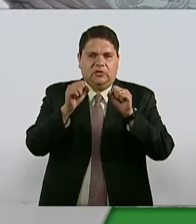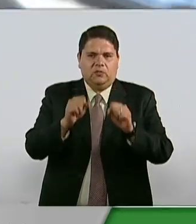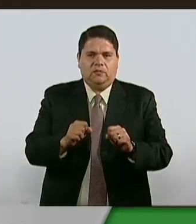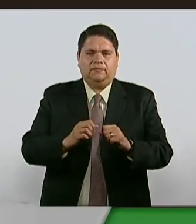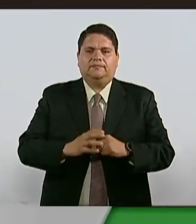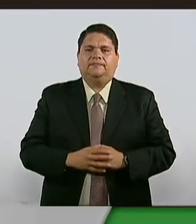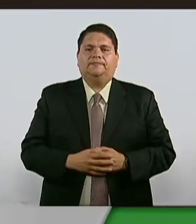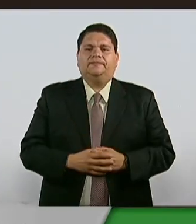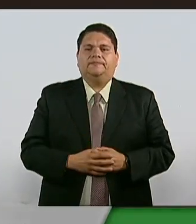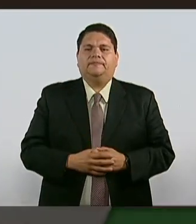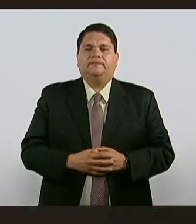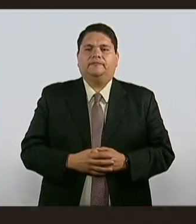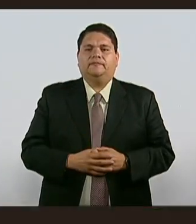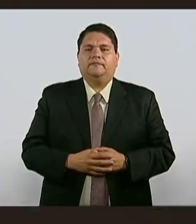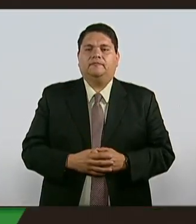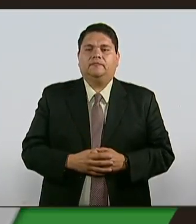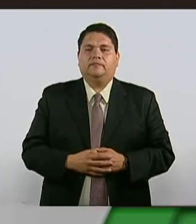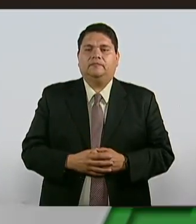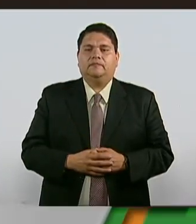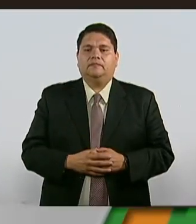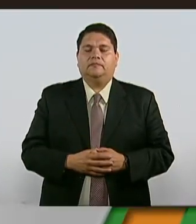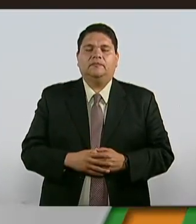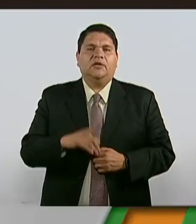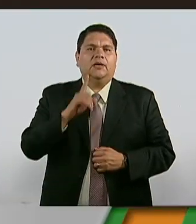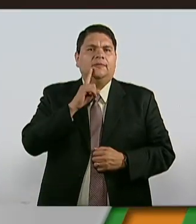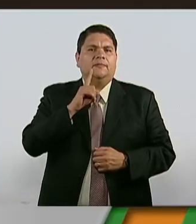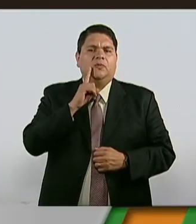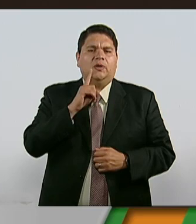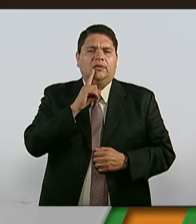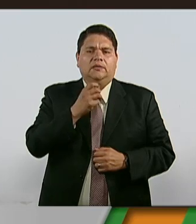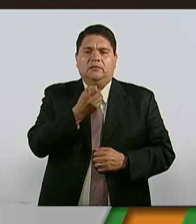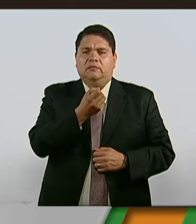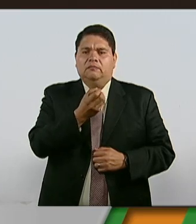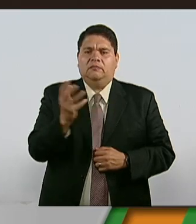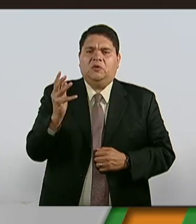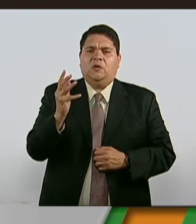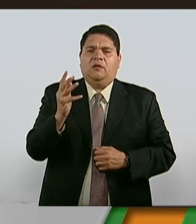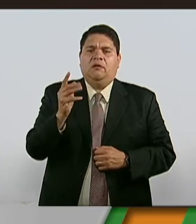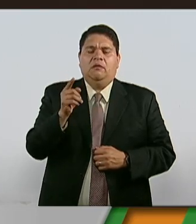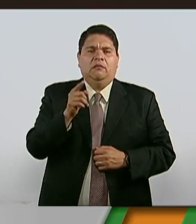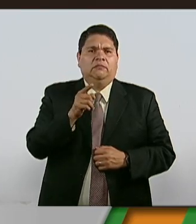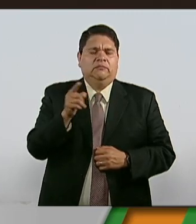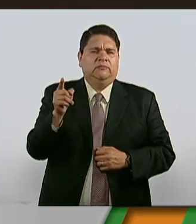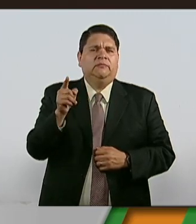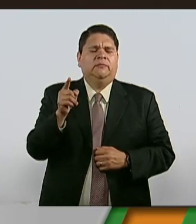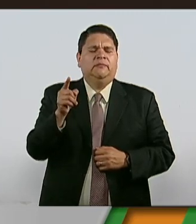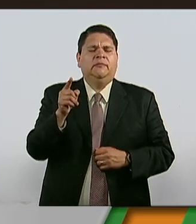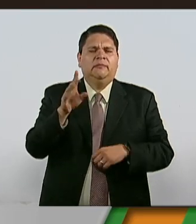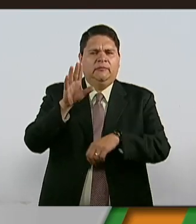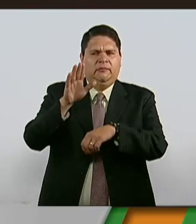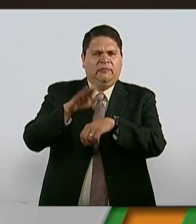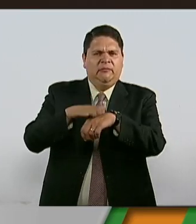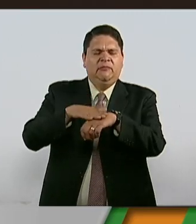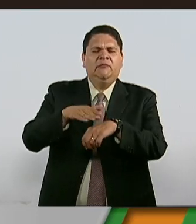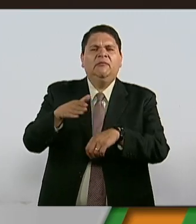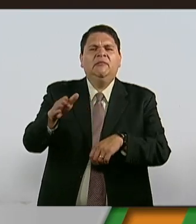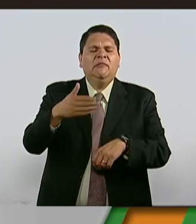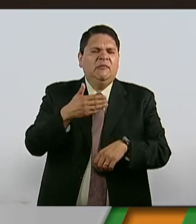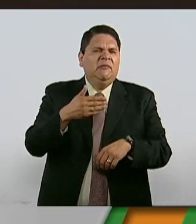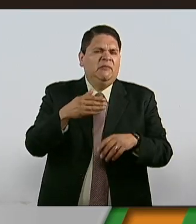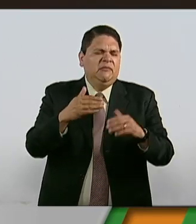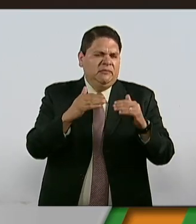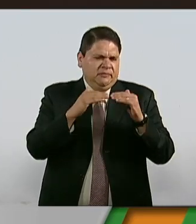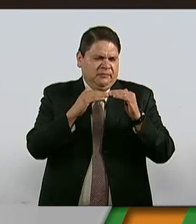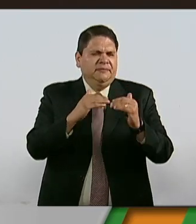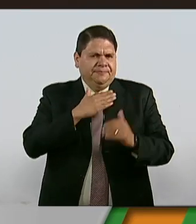Estamos dando voz a las mujeres, que permitirá al incorporar la perspectiva de género,